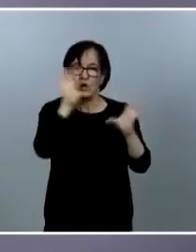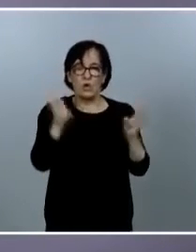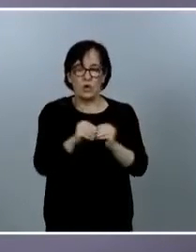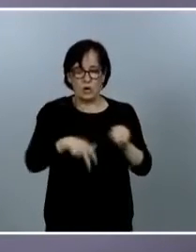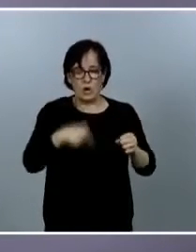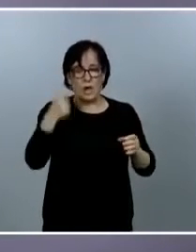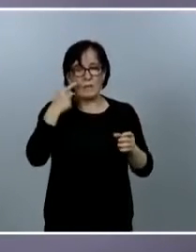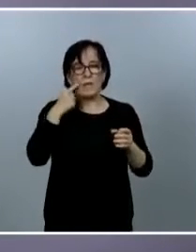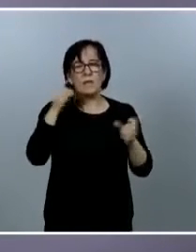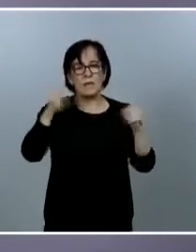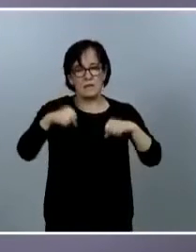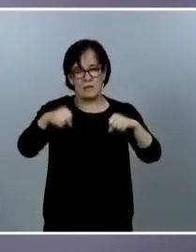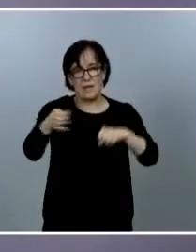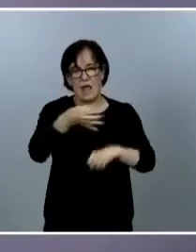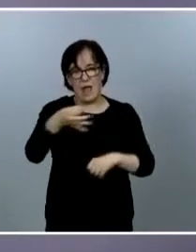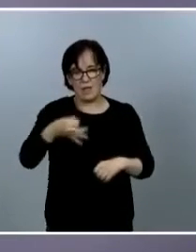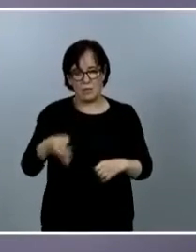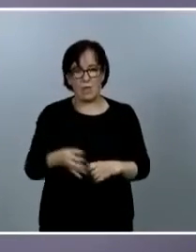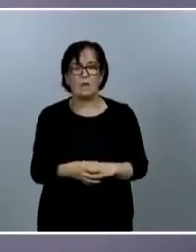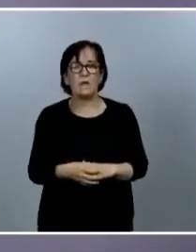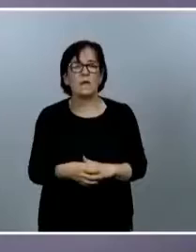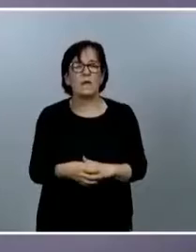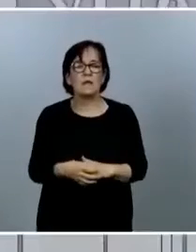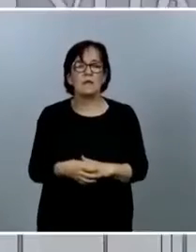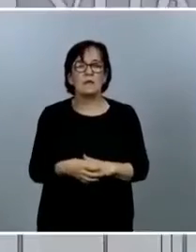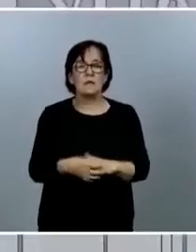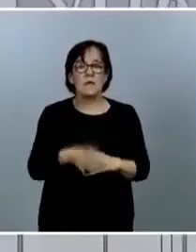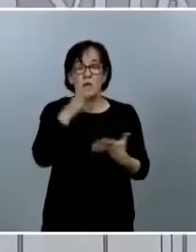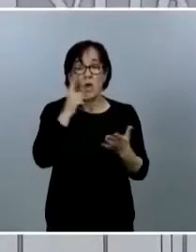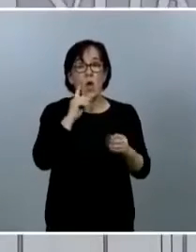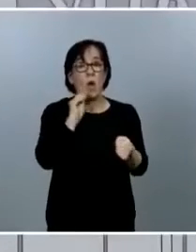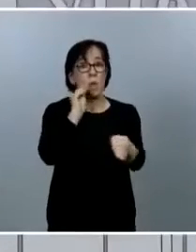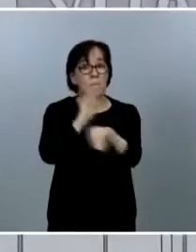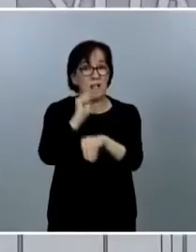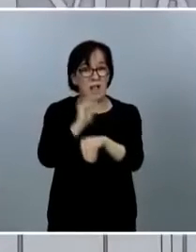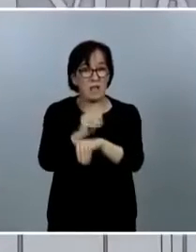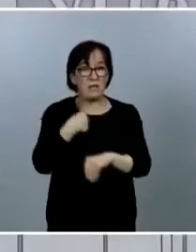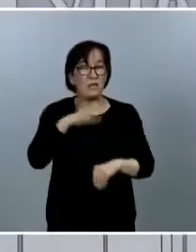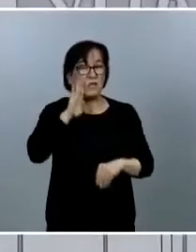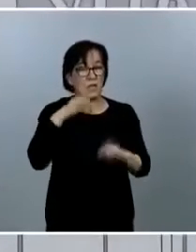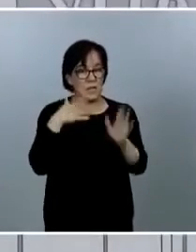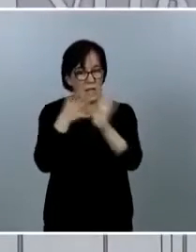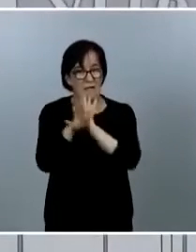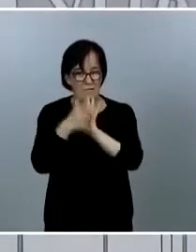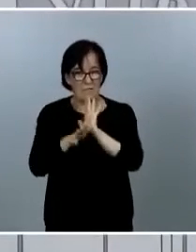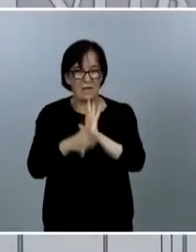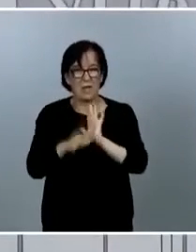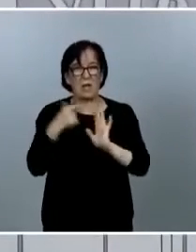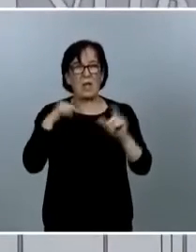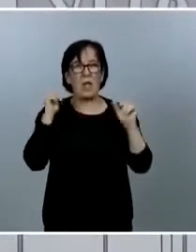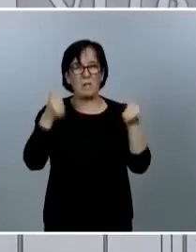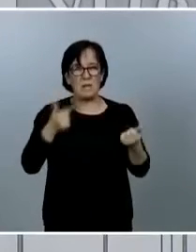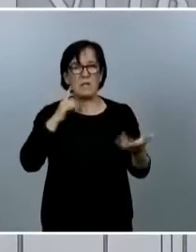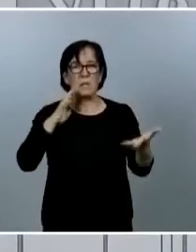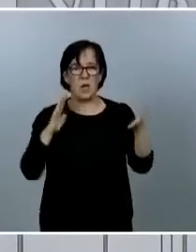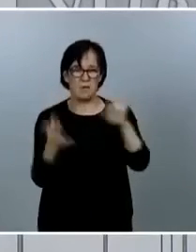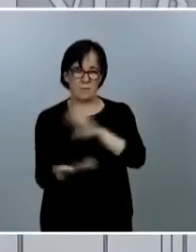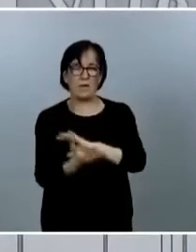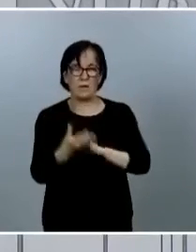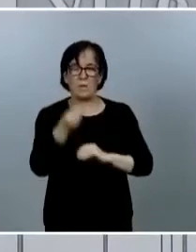decisiones adecuadas sí con estas precauciones que les estaba comentando pero en principio la evolución parece muy favorable